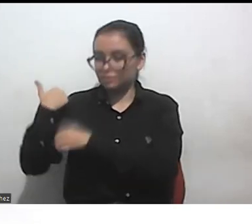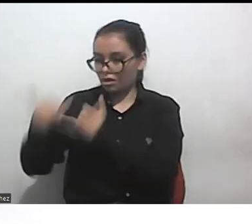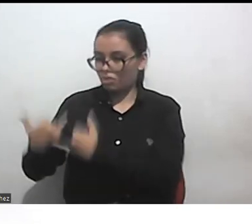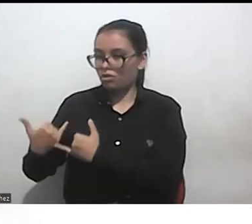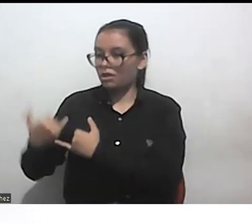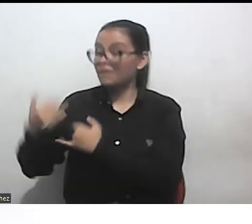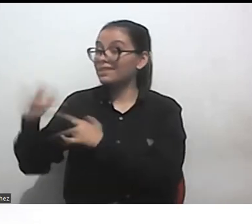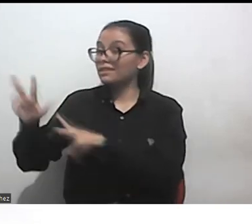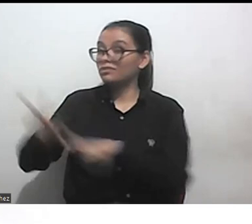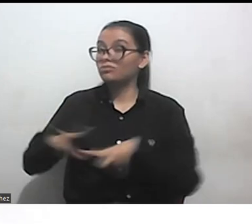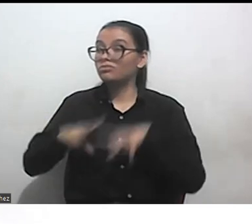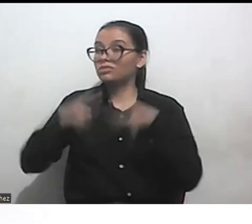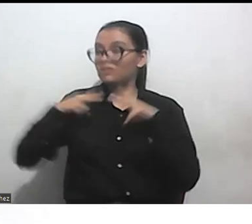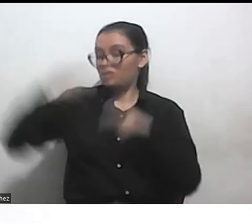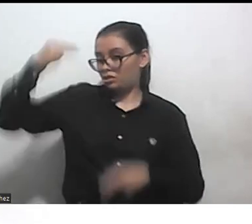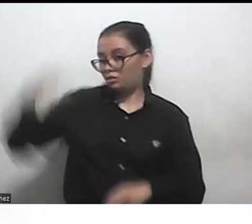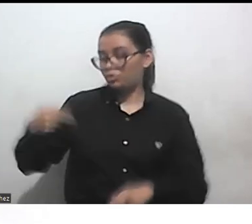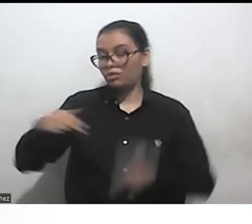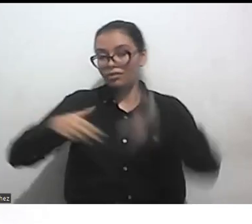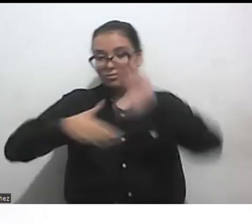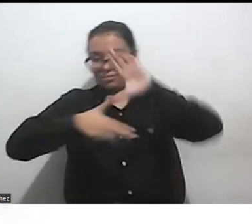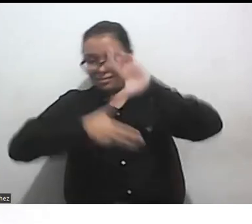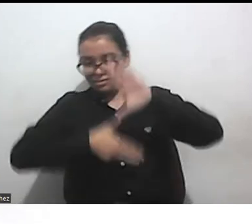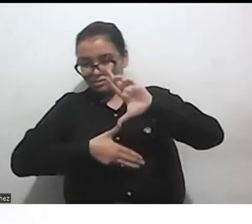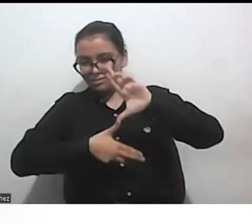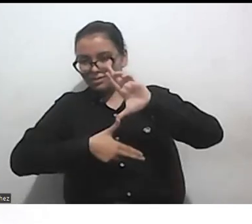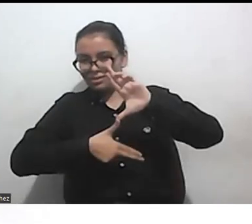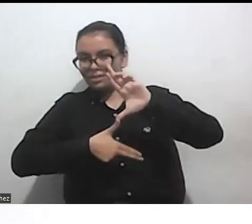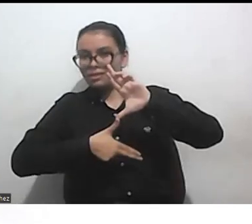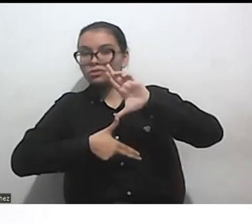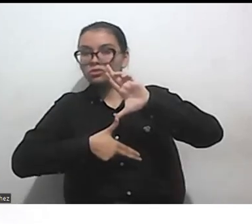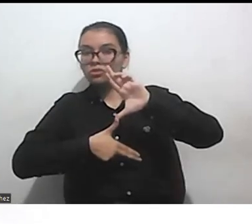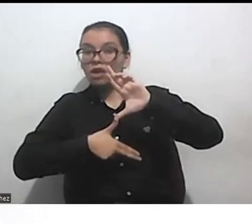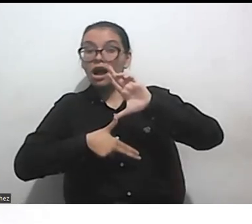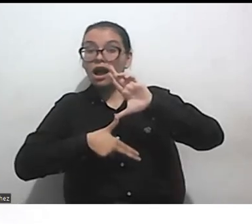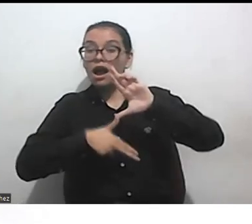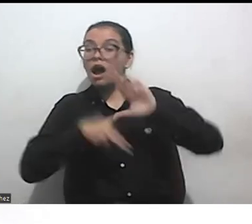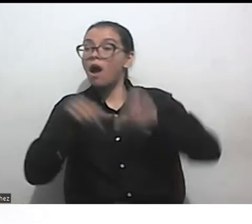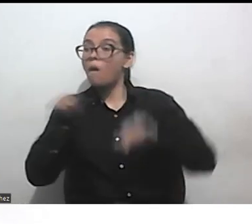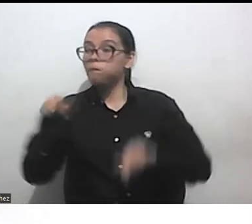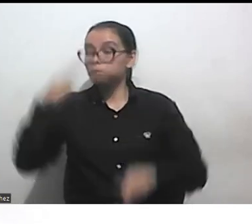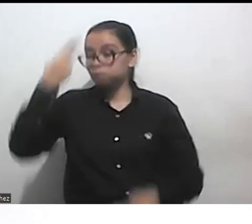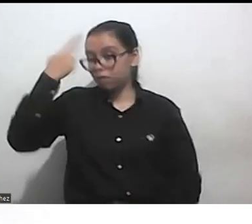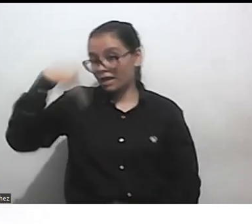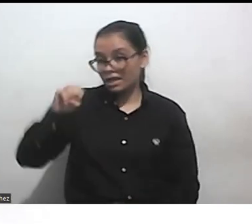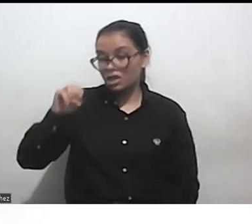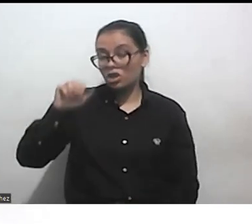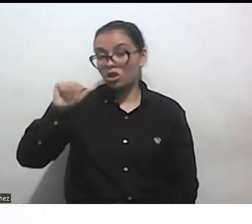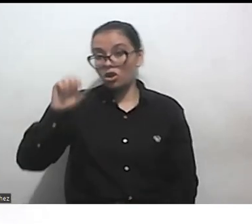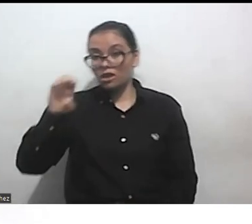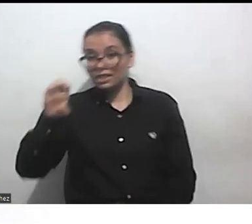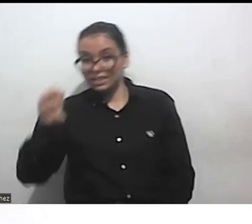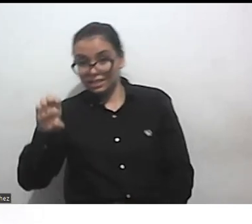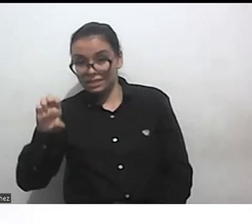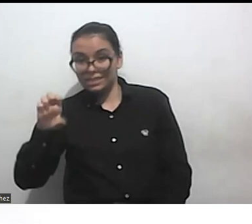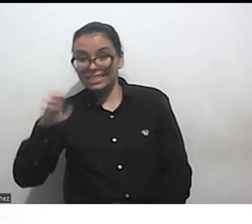recientes de nuestros países latinoamericanos hay quienes son hijes nietes de